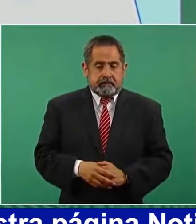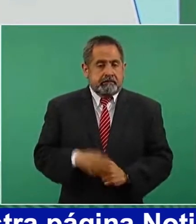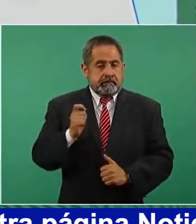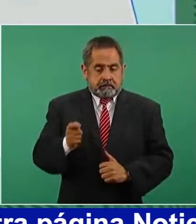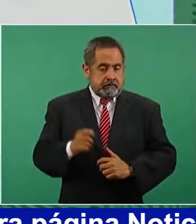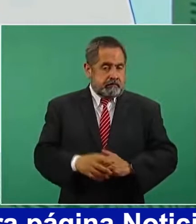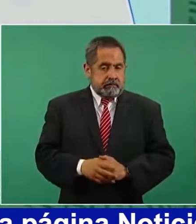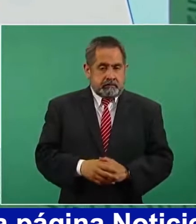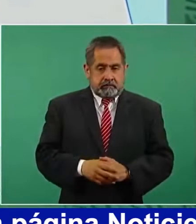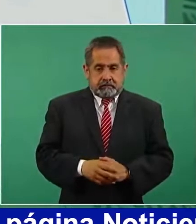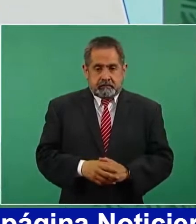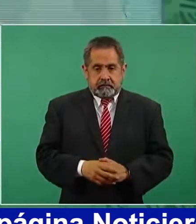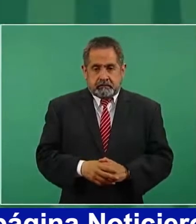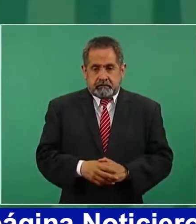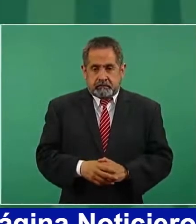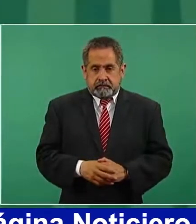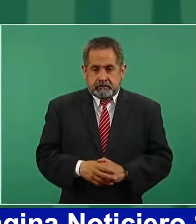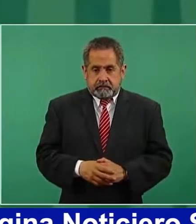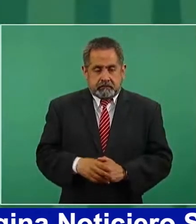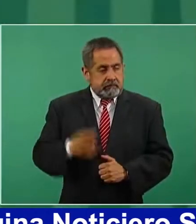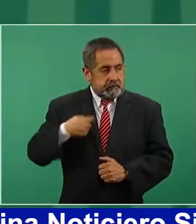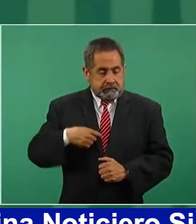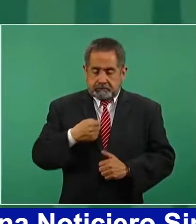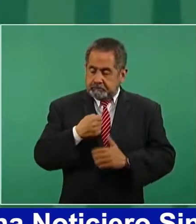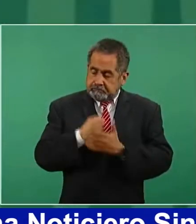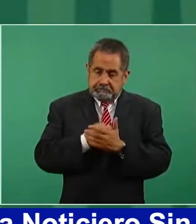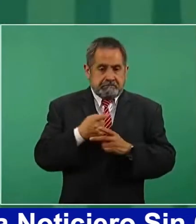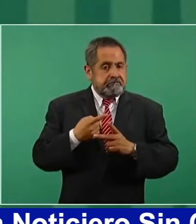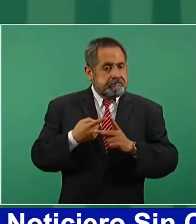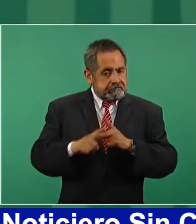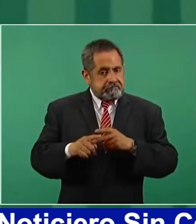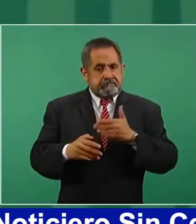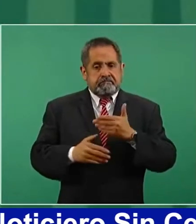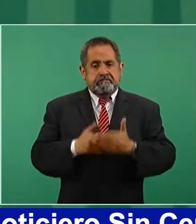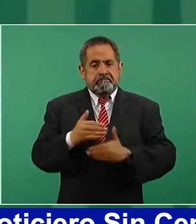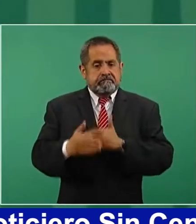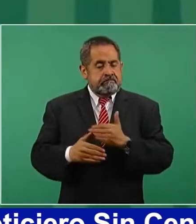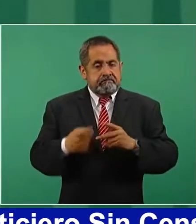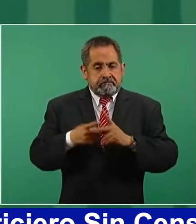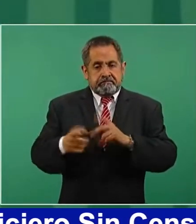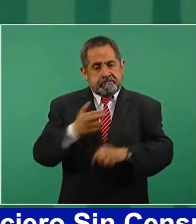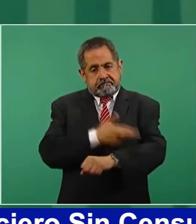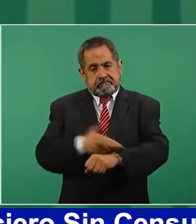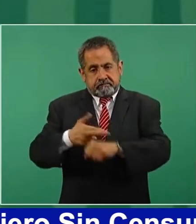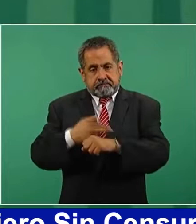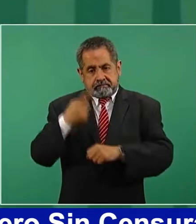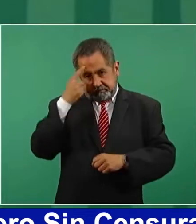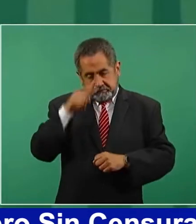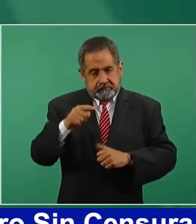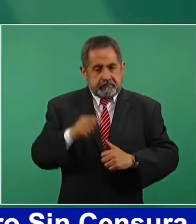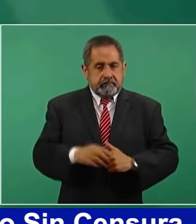Entonces, hemos iniciado un proceso para